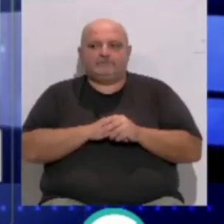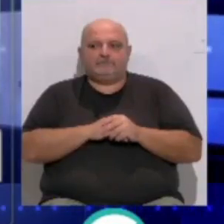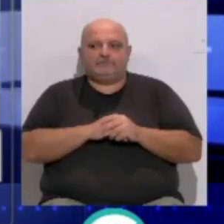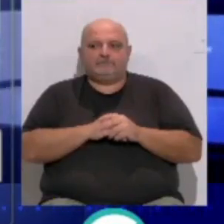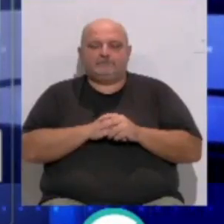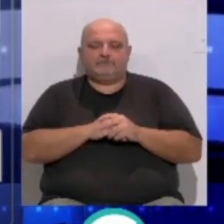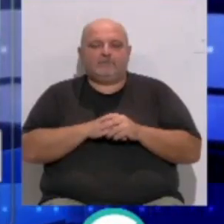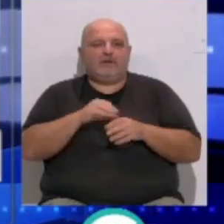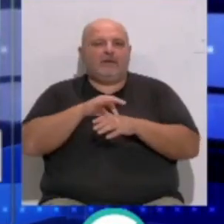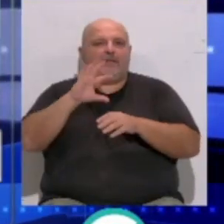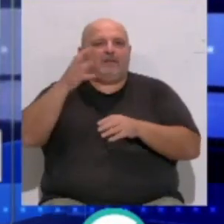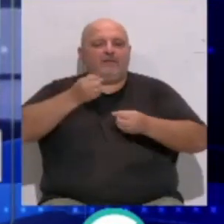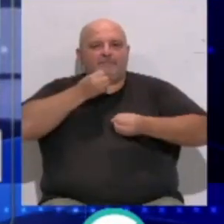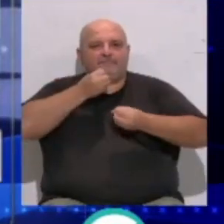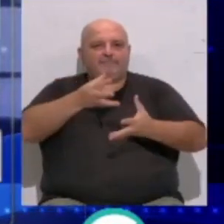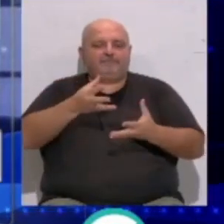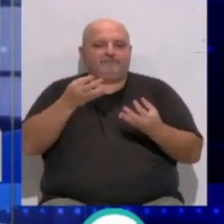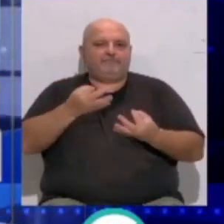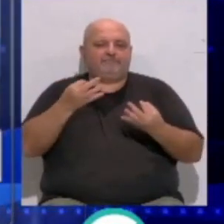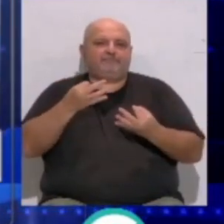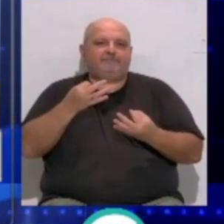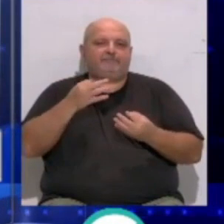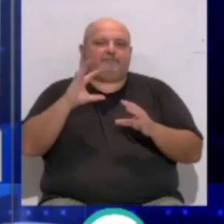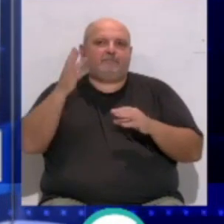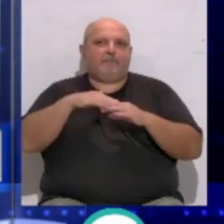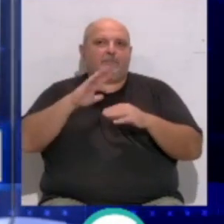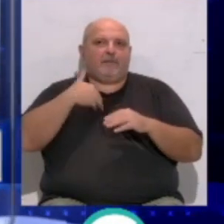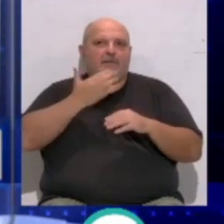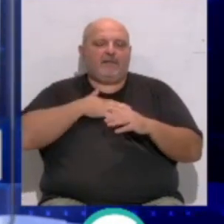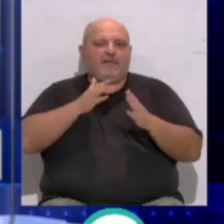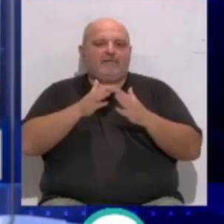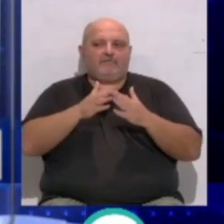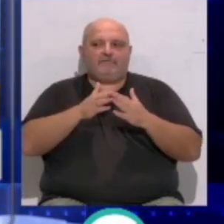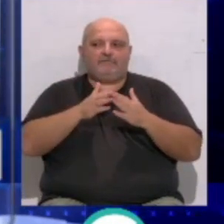La Agencia Estatal de Meteorología informa de un tiempo para mañana.